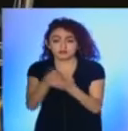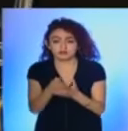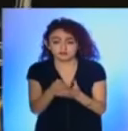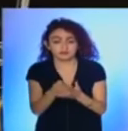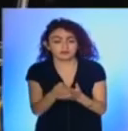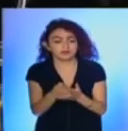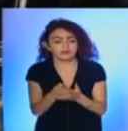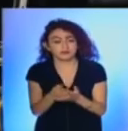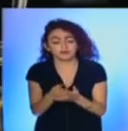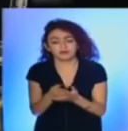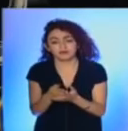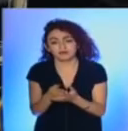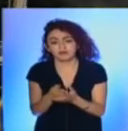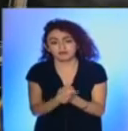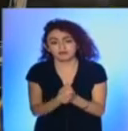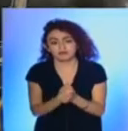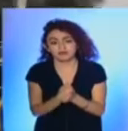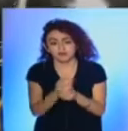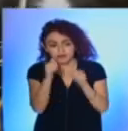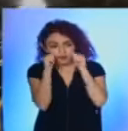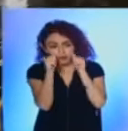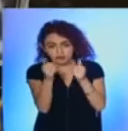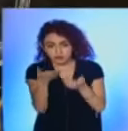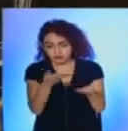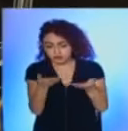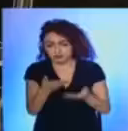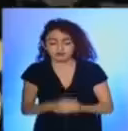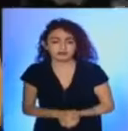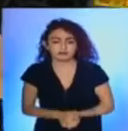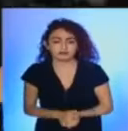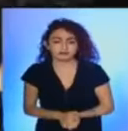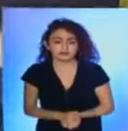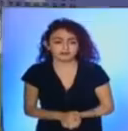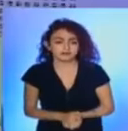recibir algún alguna atención de parte nuestra